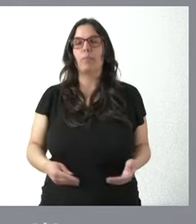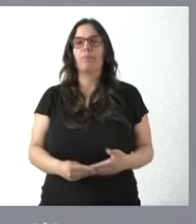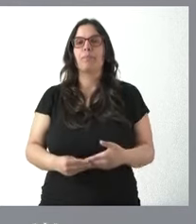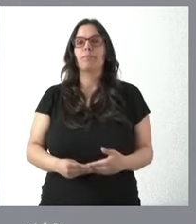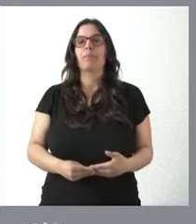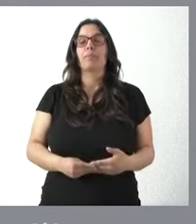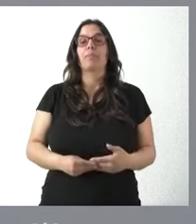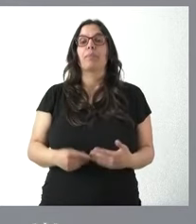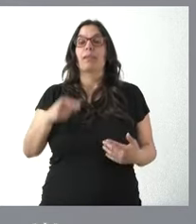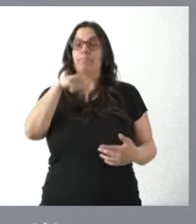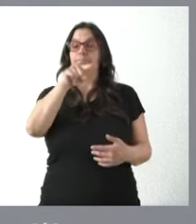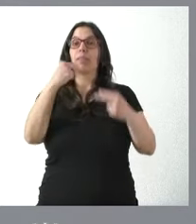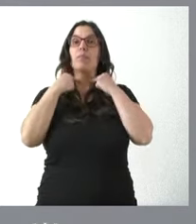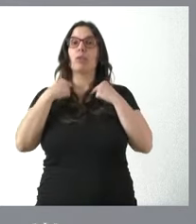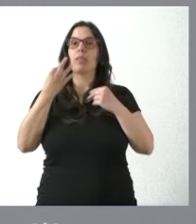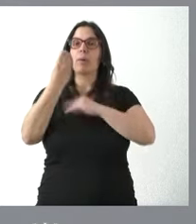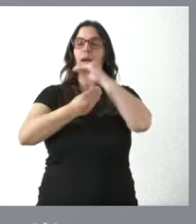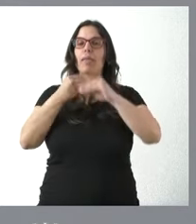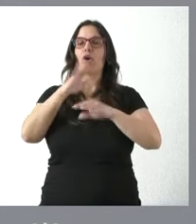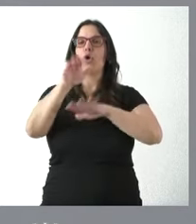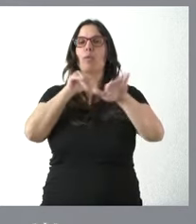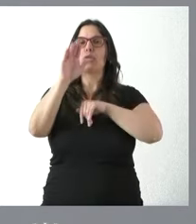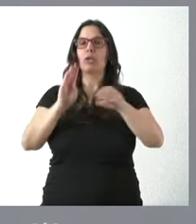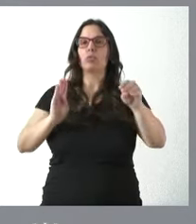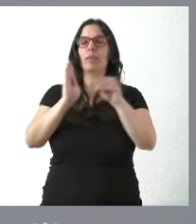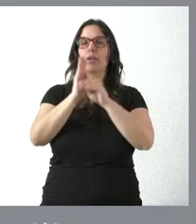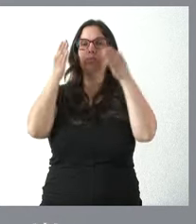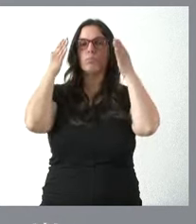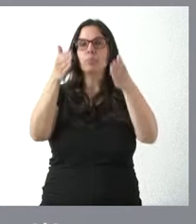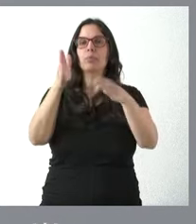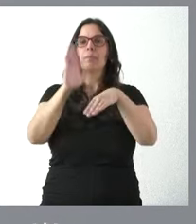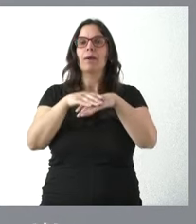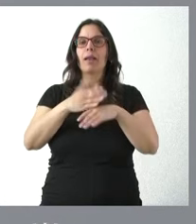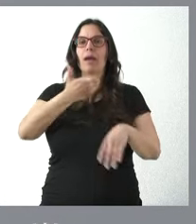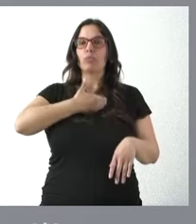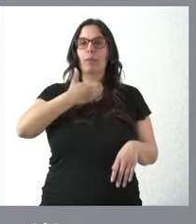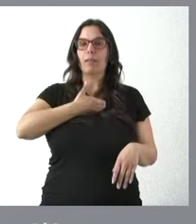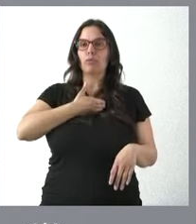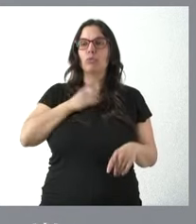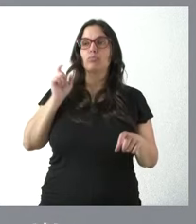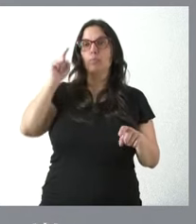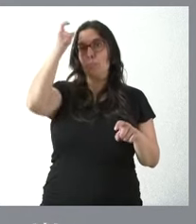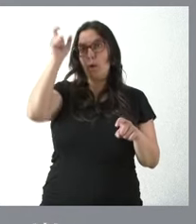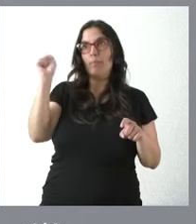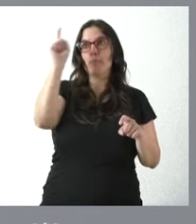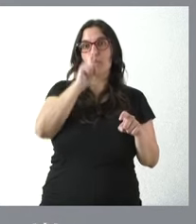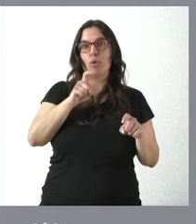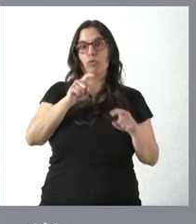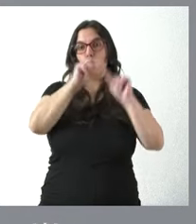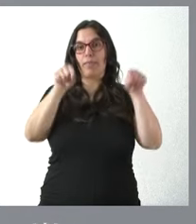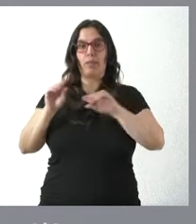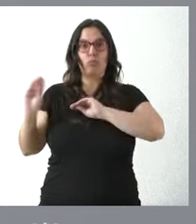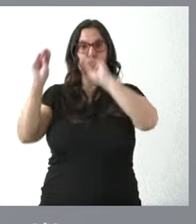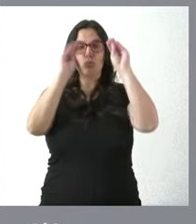Estas diputaciones deberán realizar una convocatoria de subvenciones dirigida a los consistorios del medio rural de sus respectivas provincias,